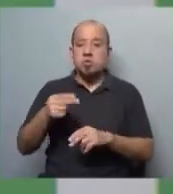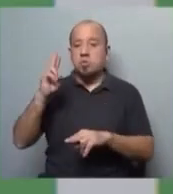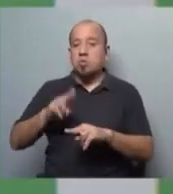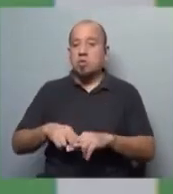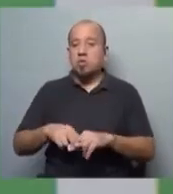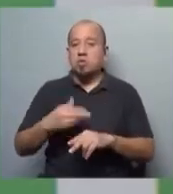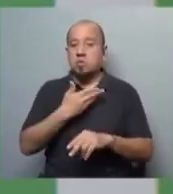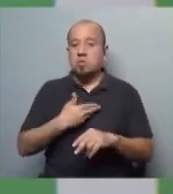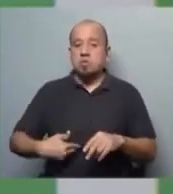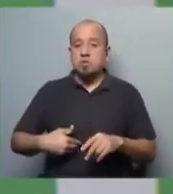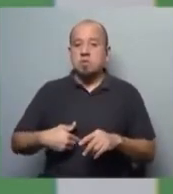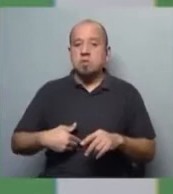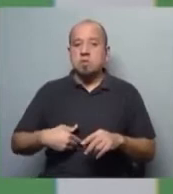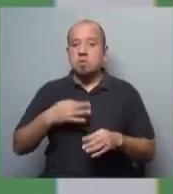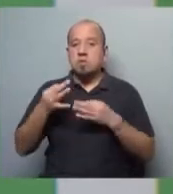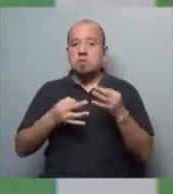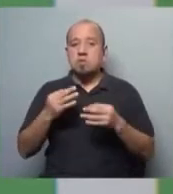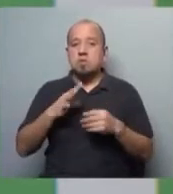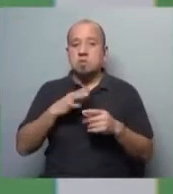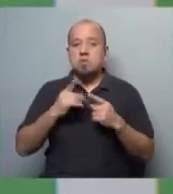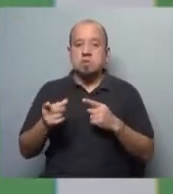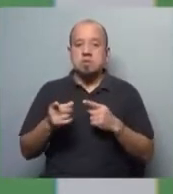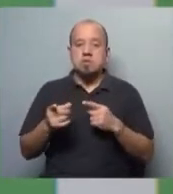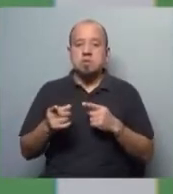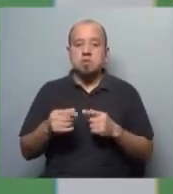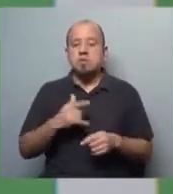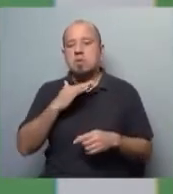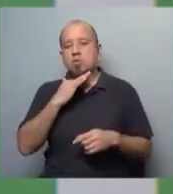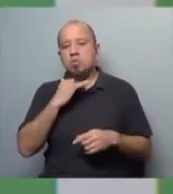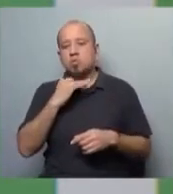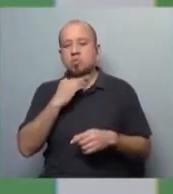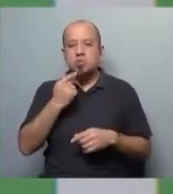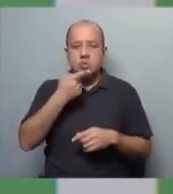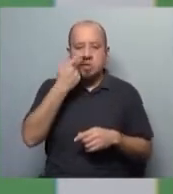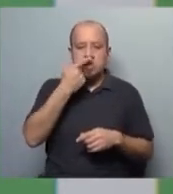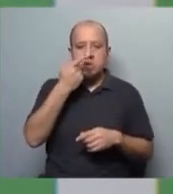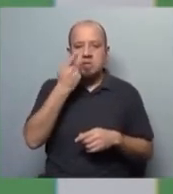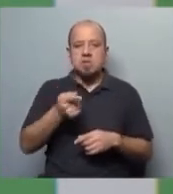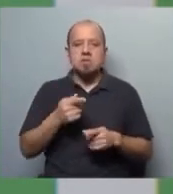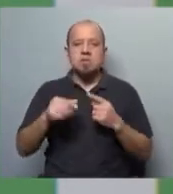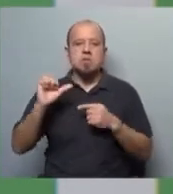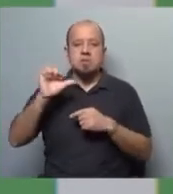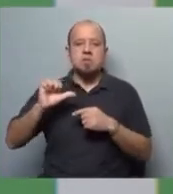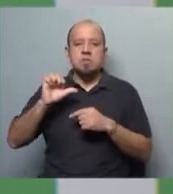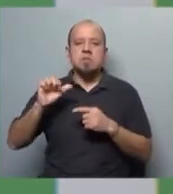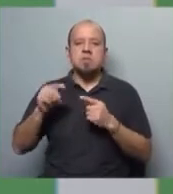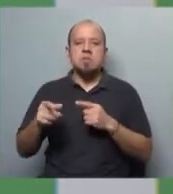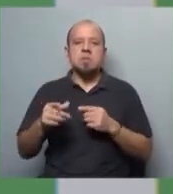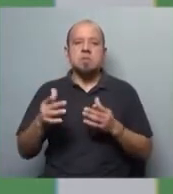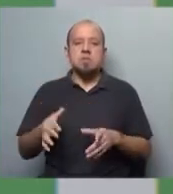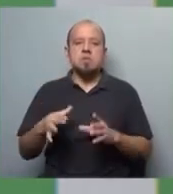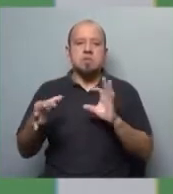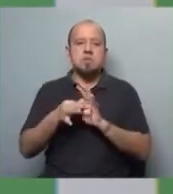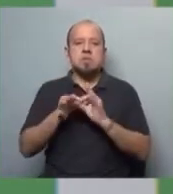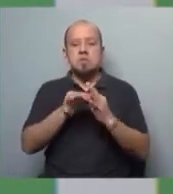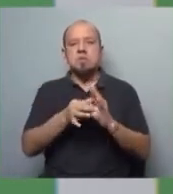todo eso explica cuáles son las lógicas que están, la corrupción, los intereses de grandes empresas, sectores conectados con